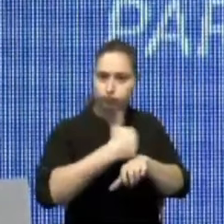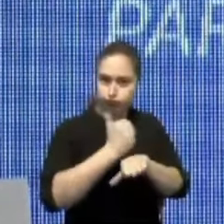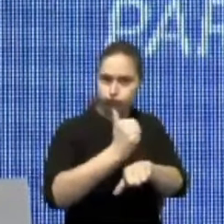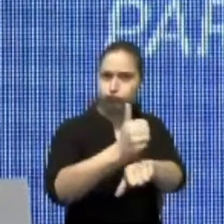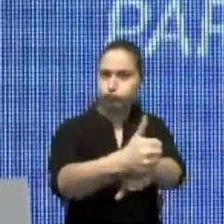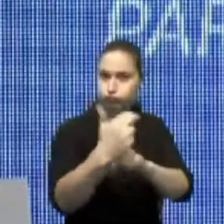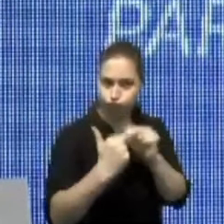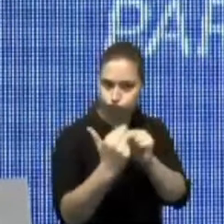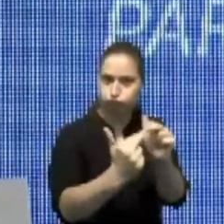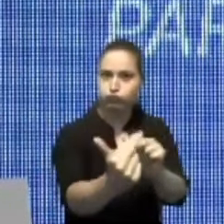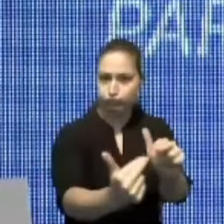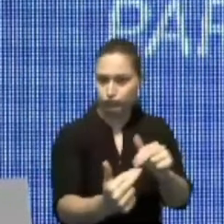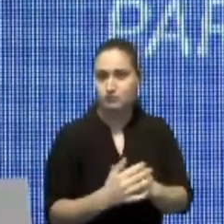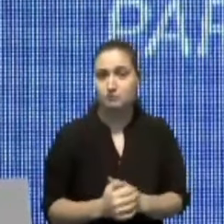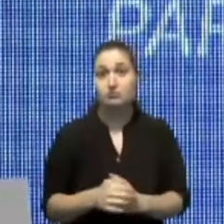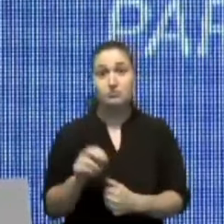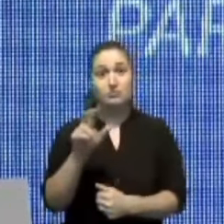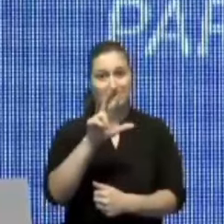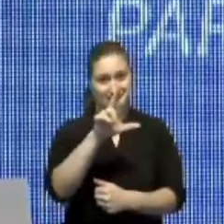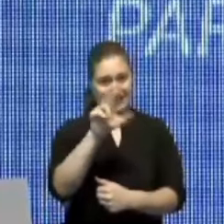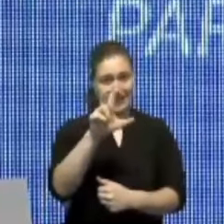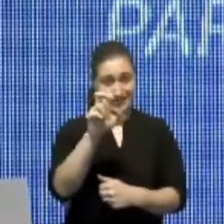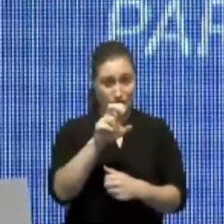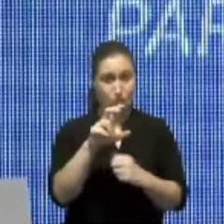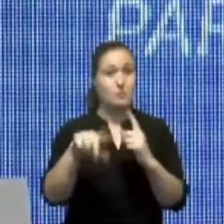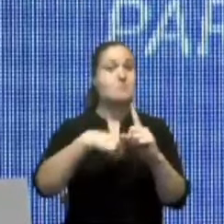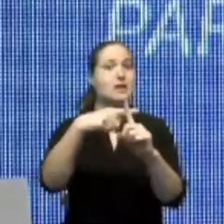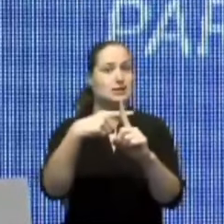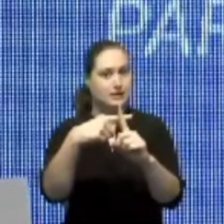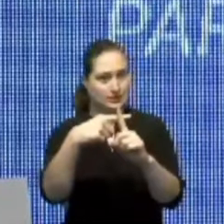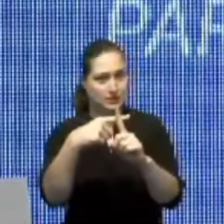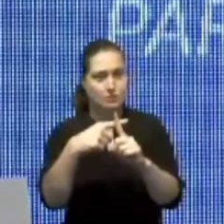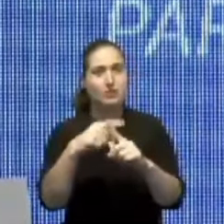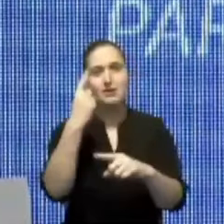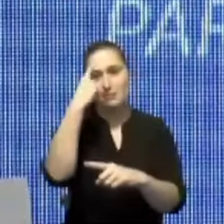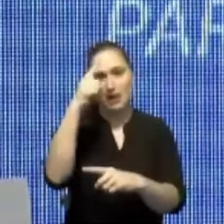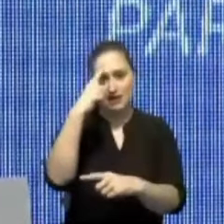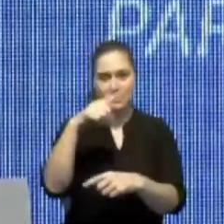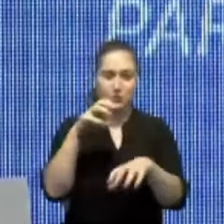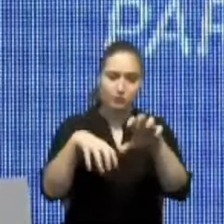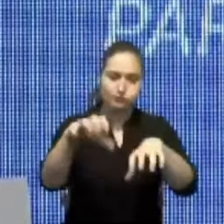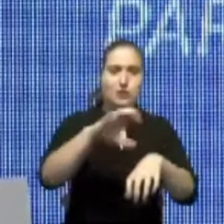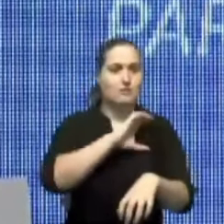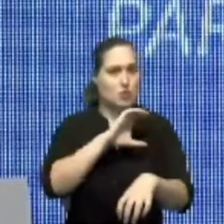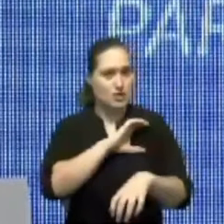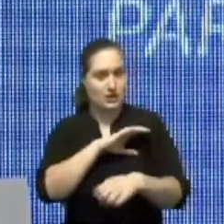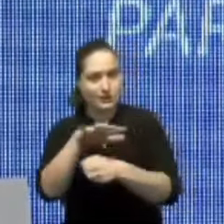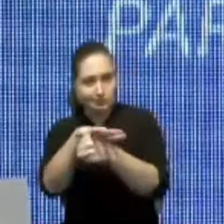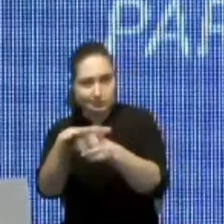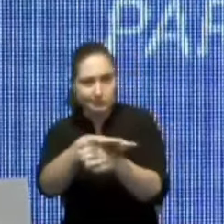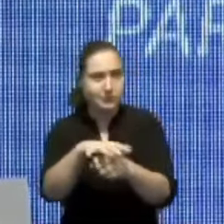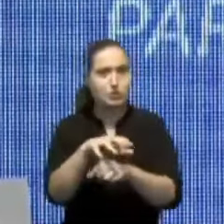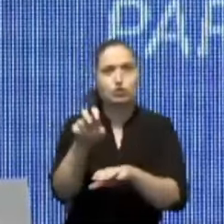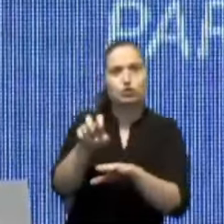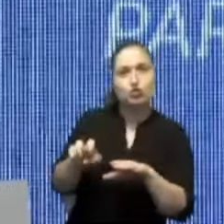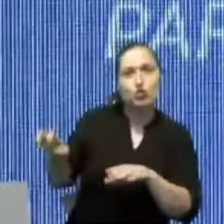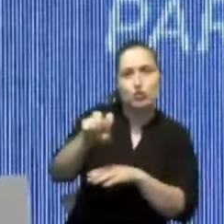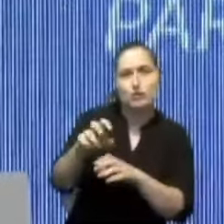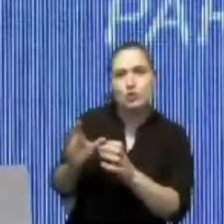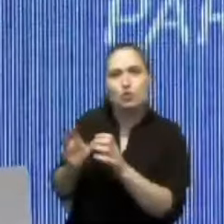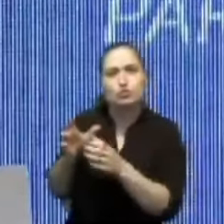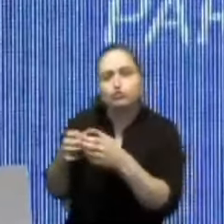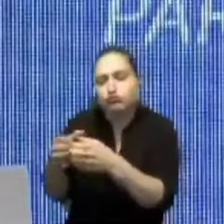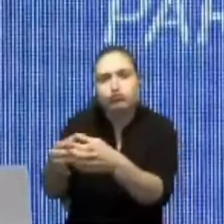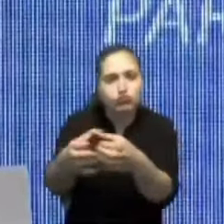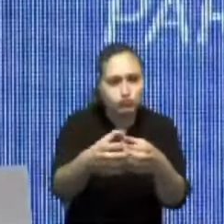remozamiento de otros 300 destacamentos para la seguridad de los barrios, pueblos y centros turísticos, el